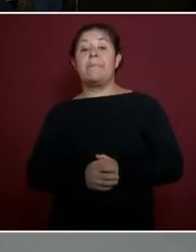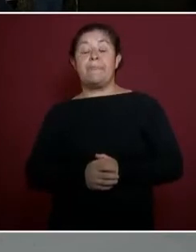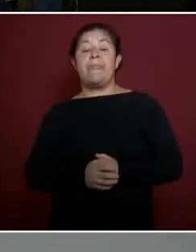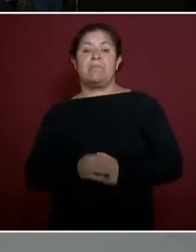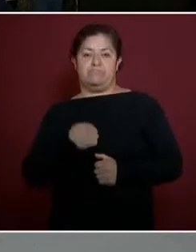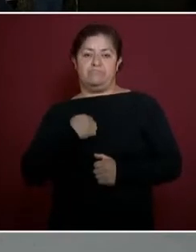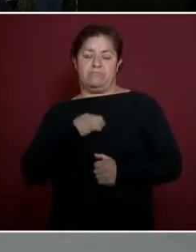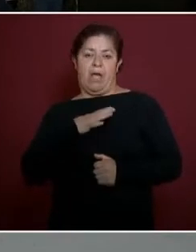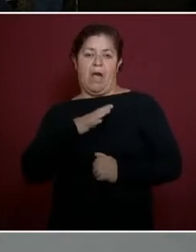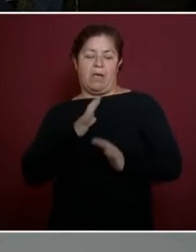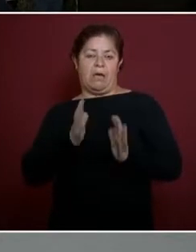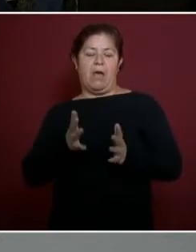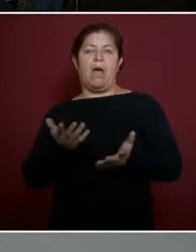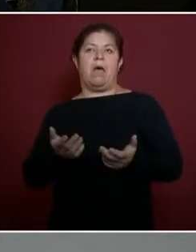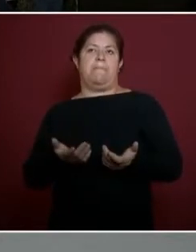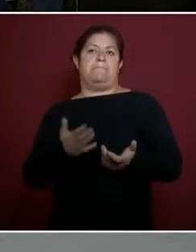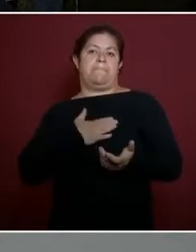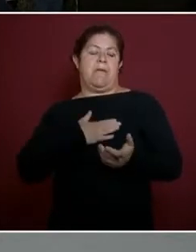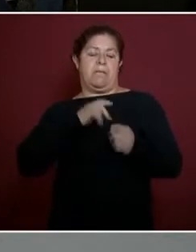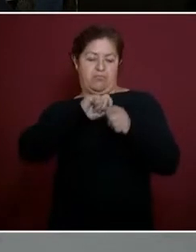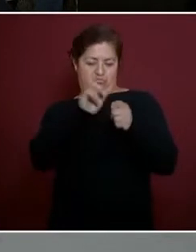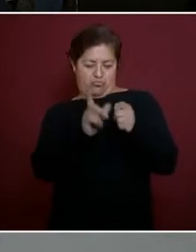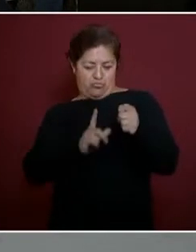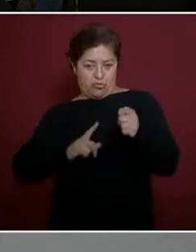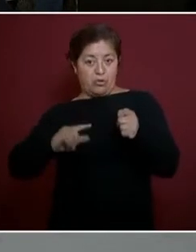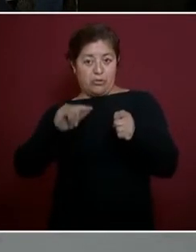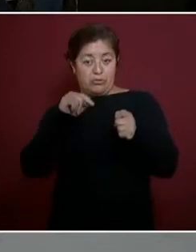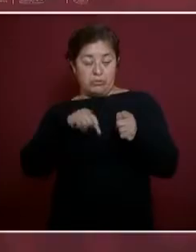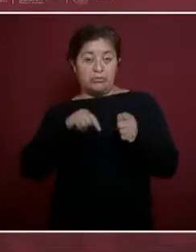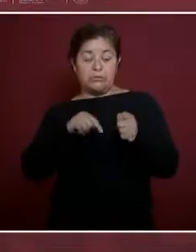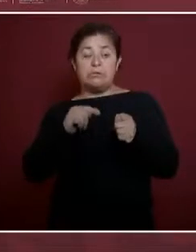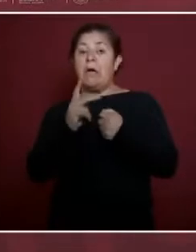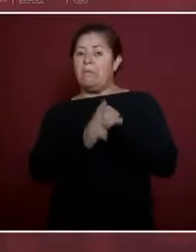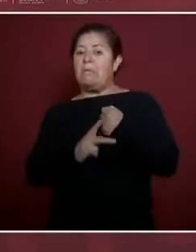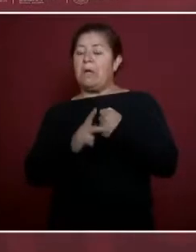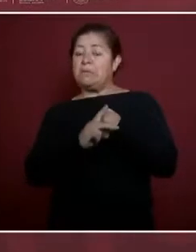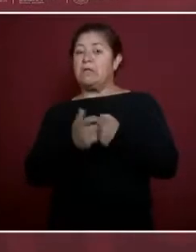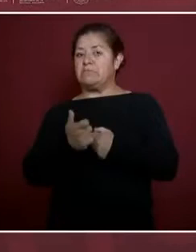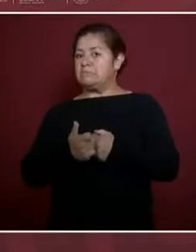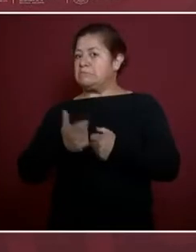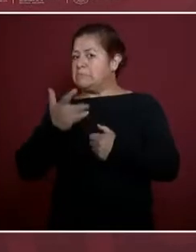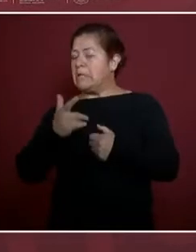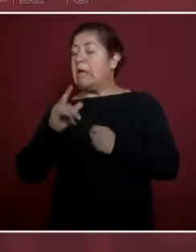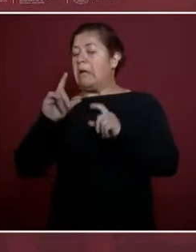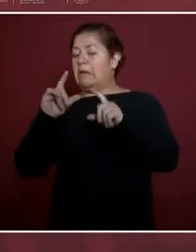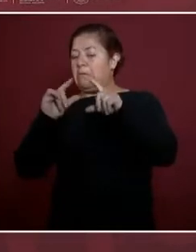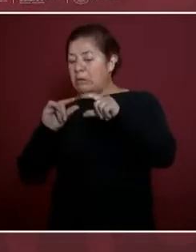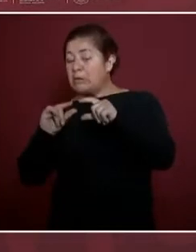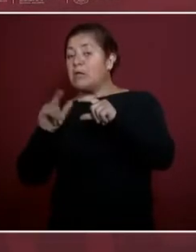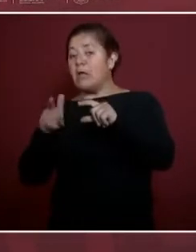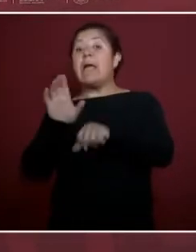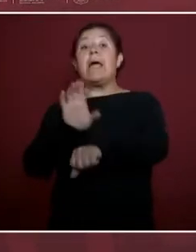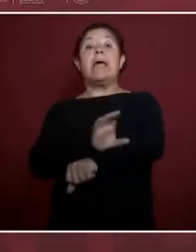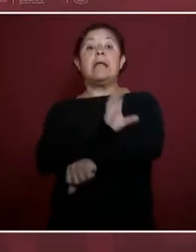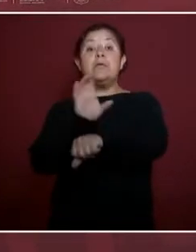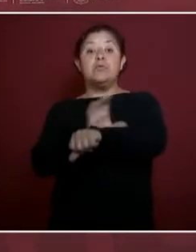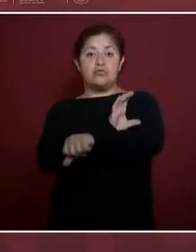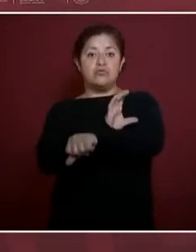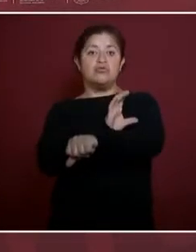somos de los países con menos inflación en energéticos,